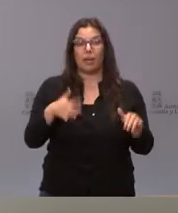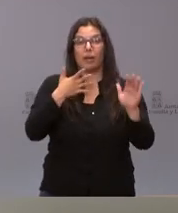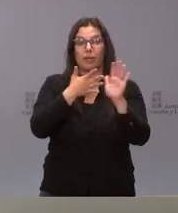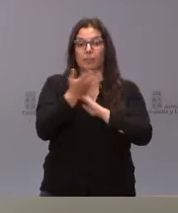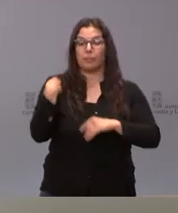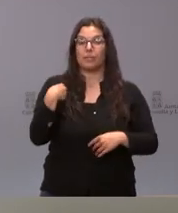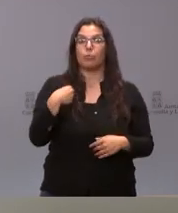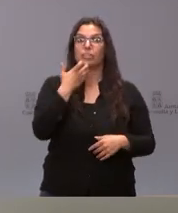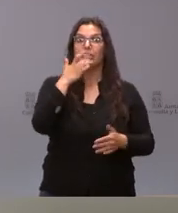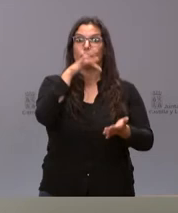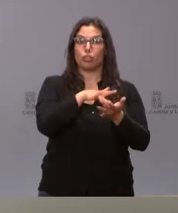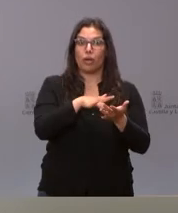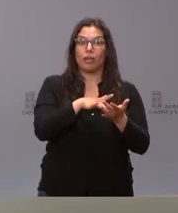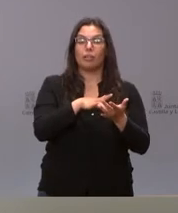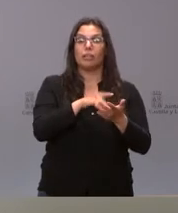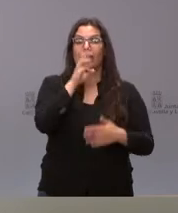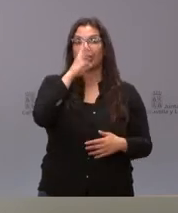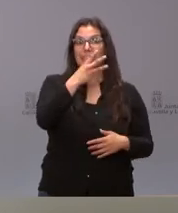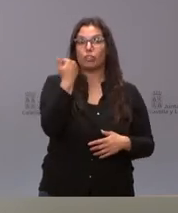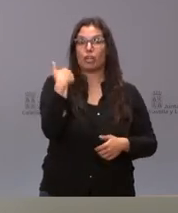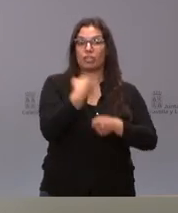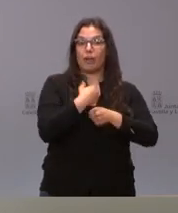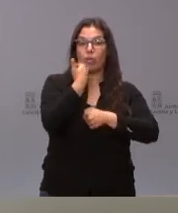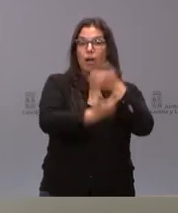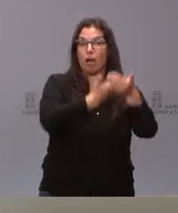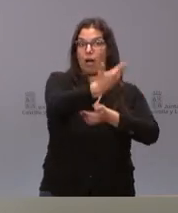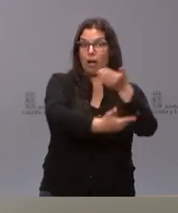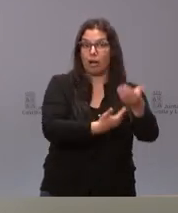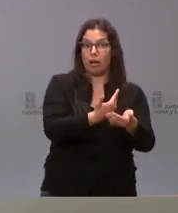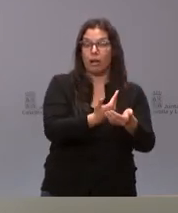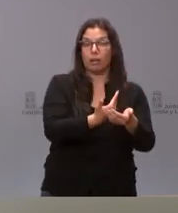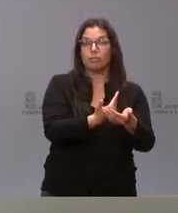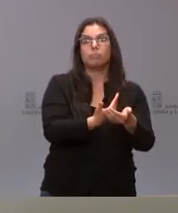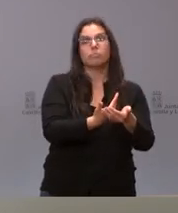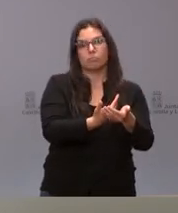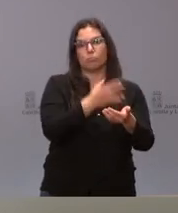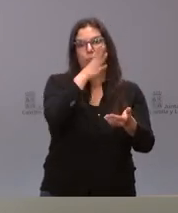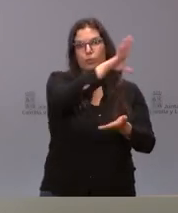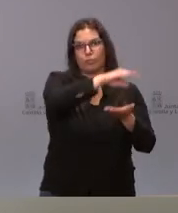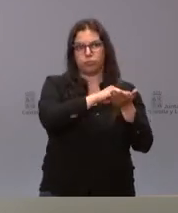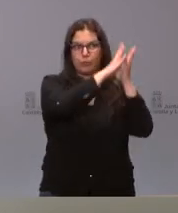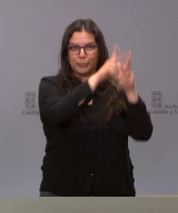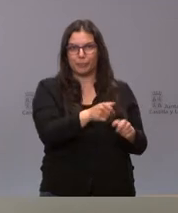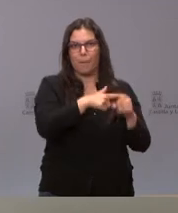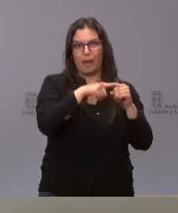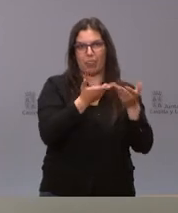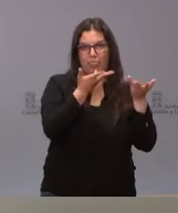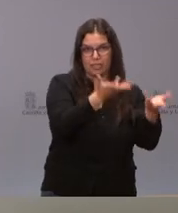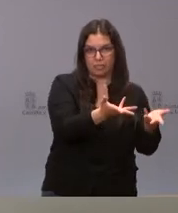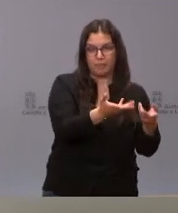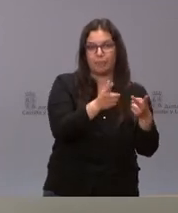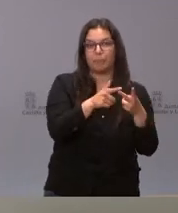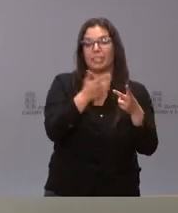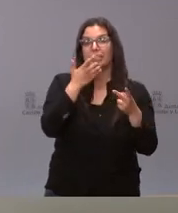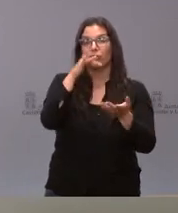menos tres años de forma ininterrumpida con alguna de las características que les he señalado las que estaban antes